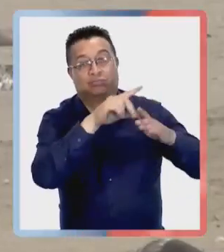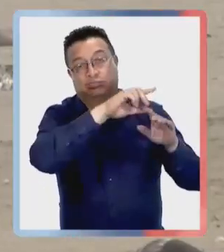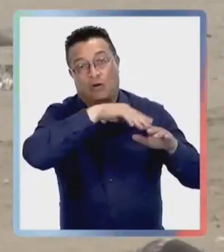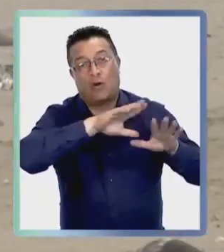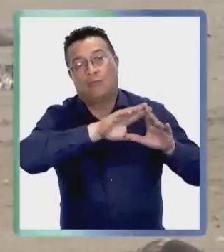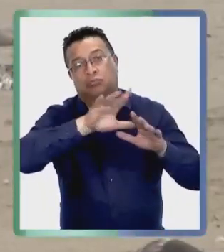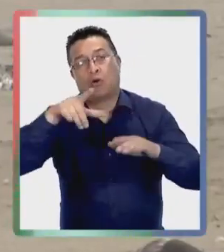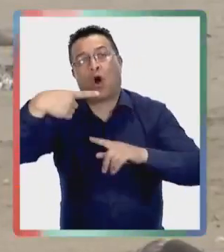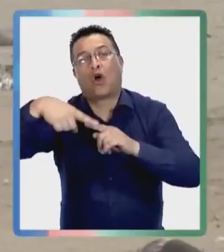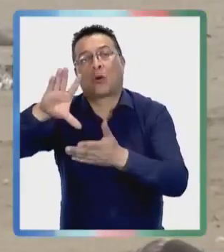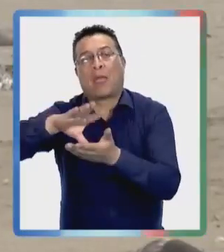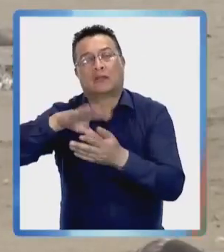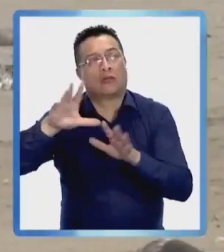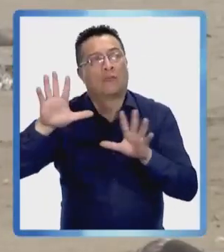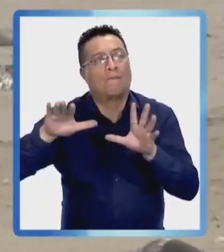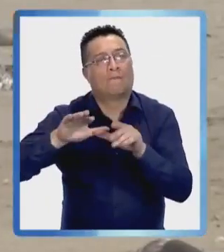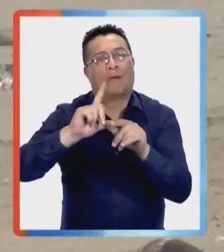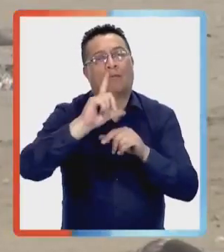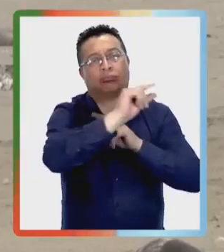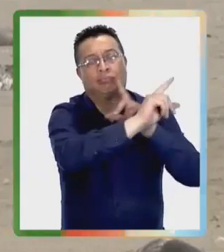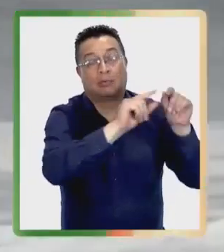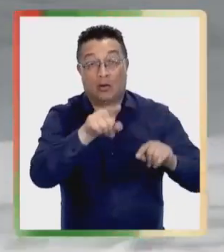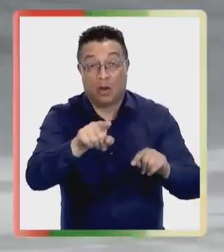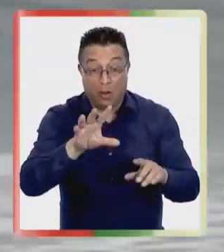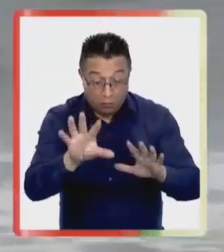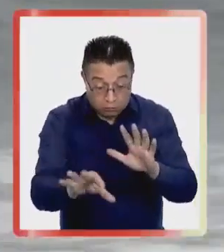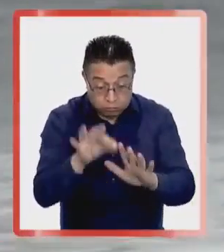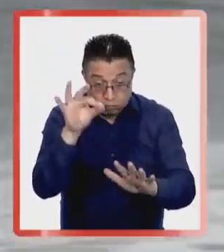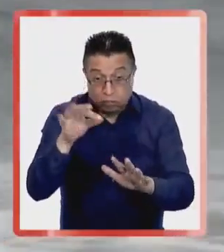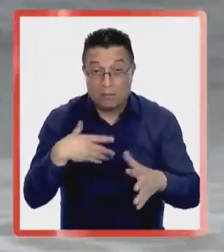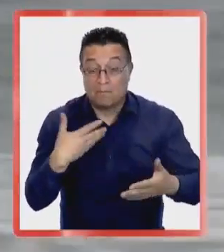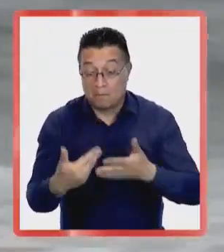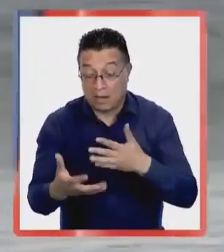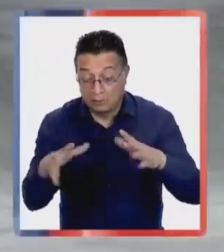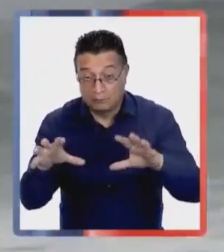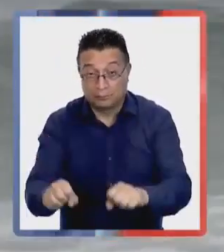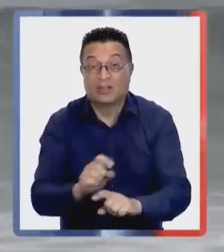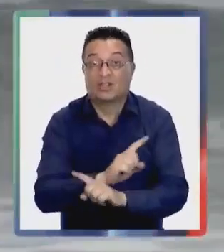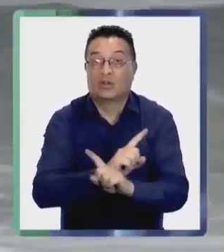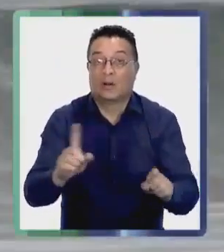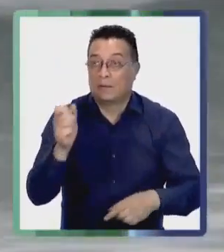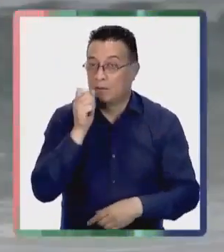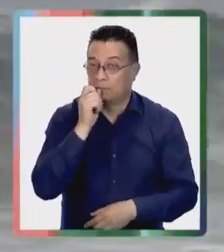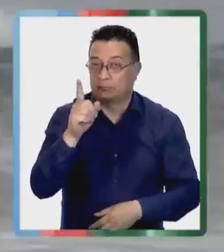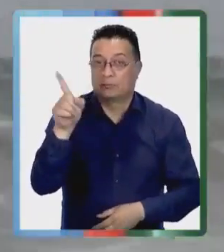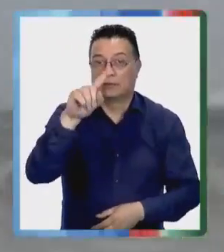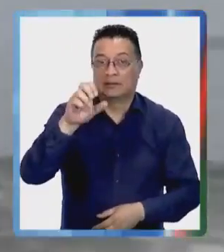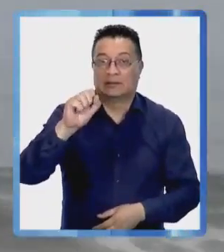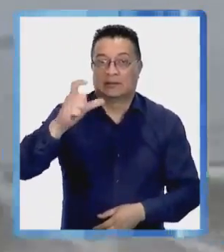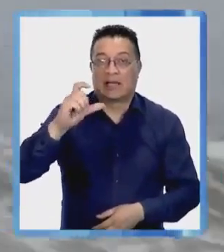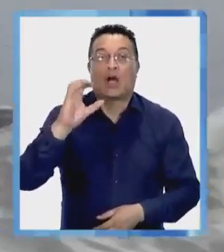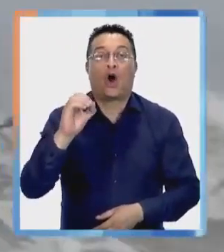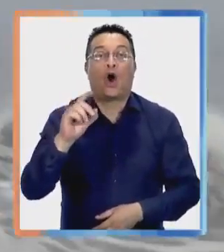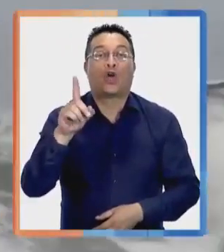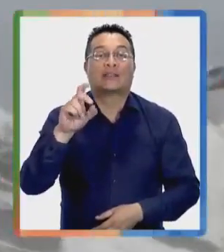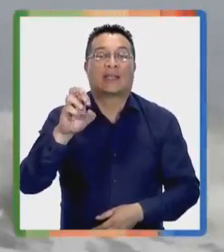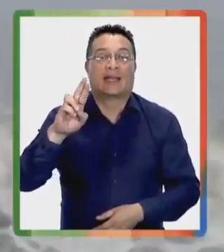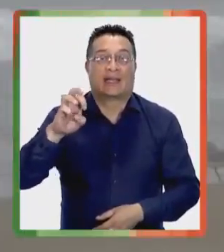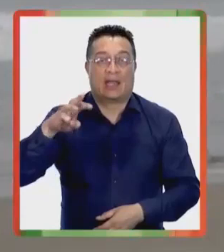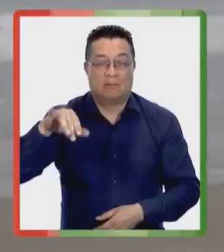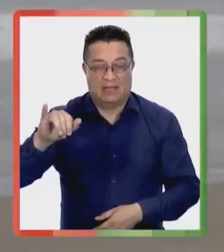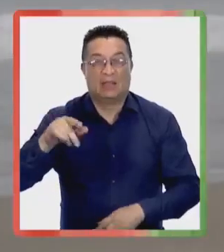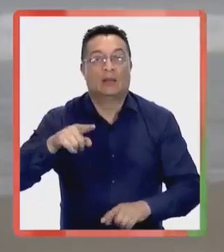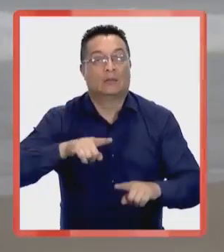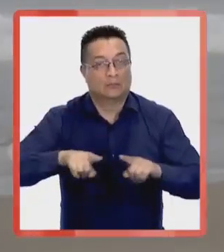Son aves silvestres que están en periodo de migración. Quien haga este tipo de hallazgos no debe manipular el ave, debe denunciar al SAC